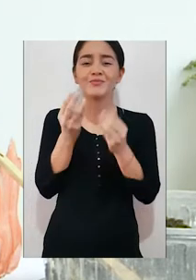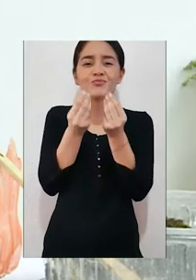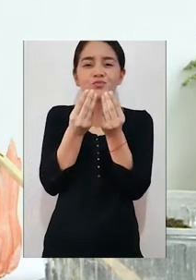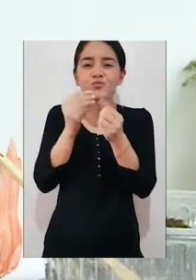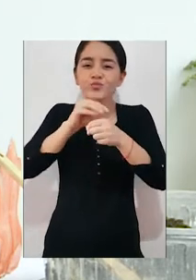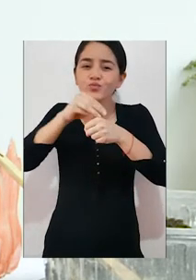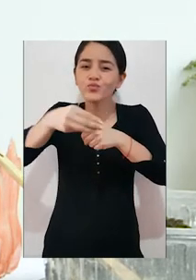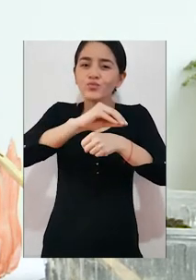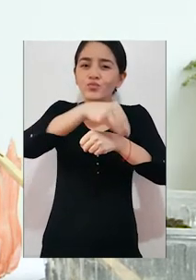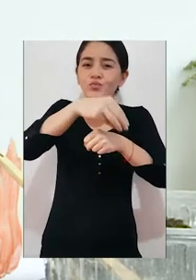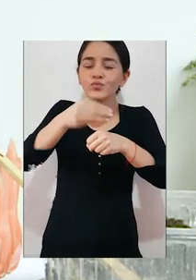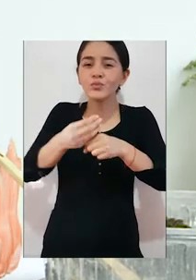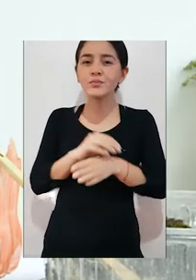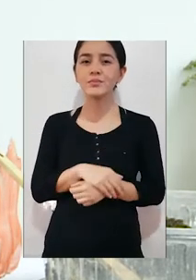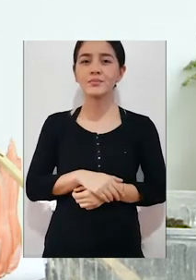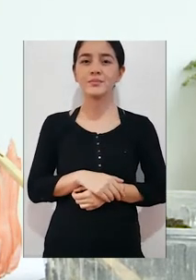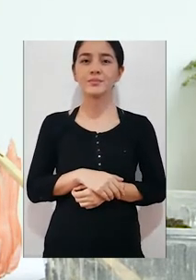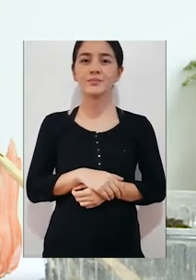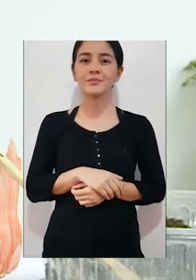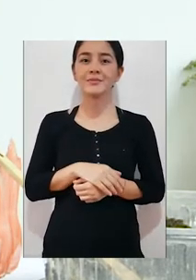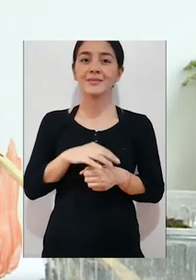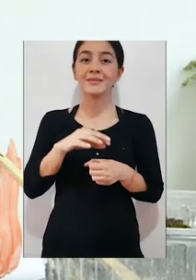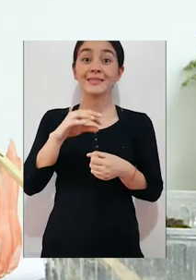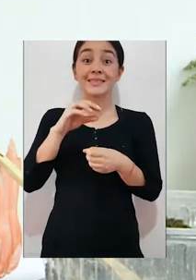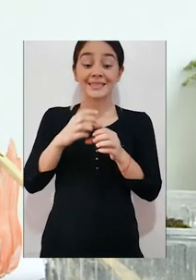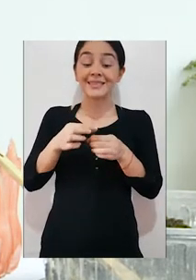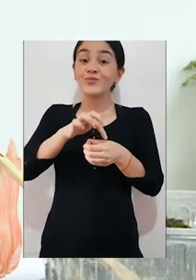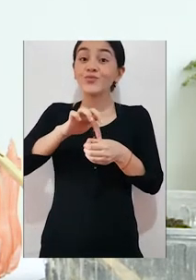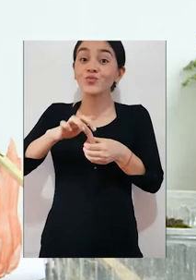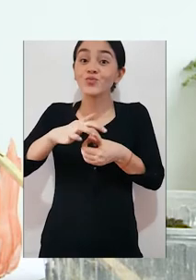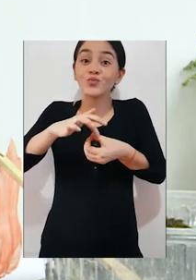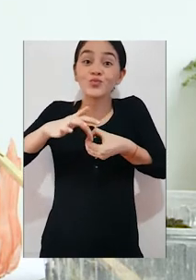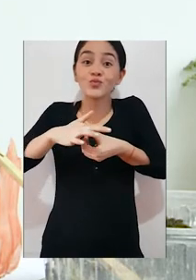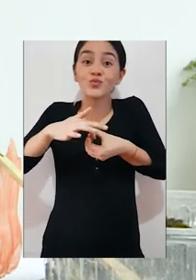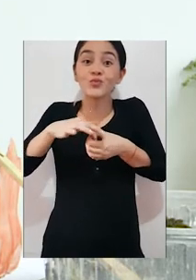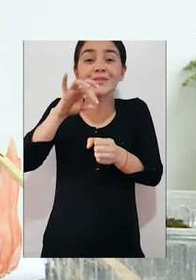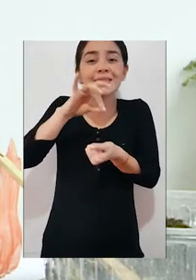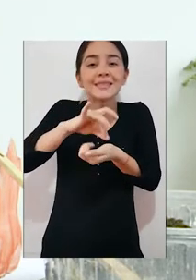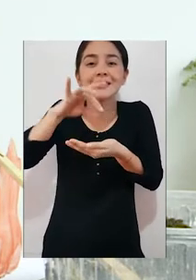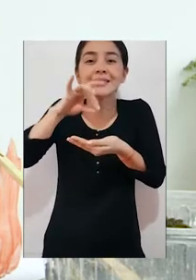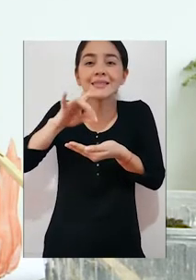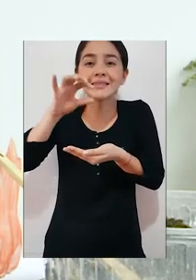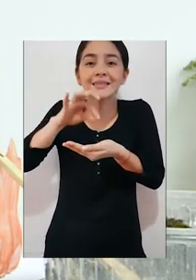Vamos a cortarla. Y solo nos vamos a quedar con la parte del centro, que es donde están las semillas.